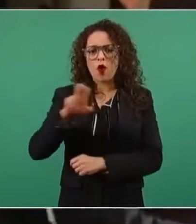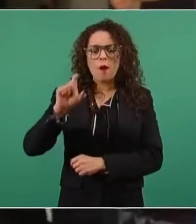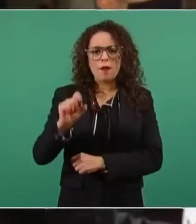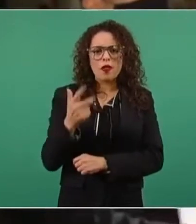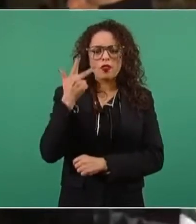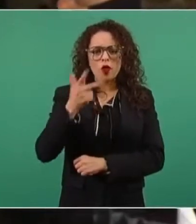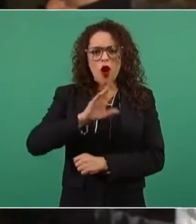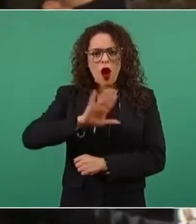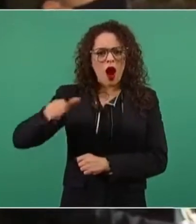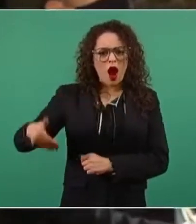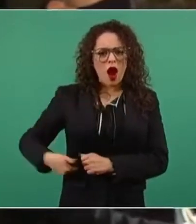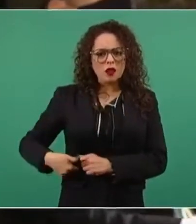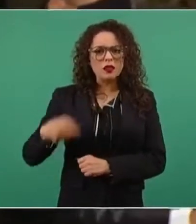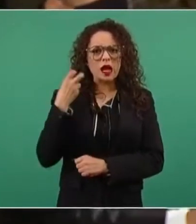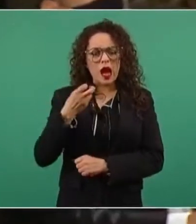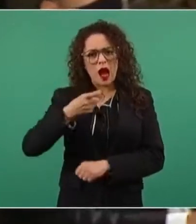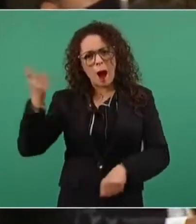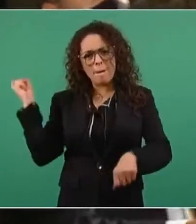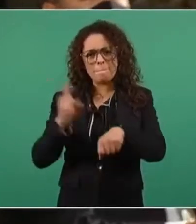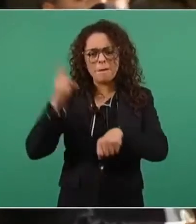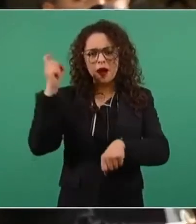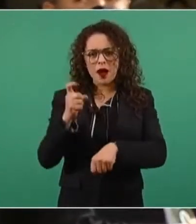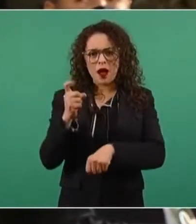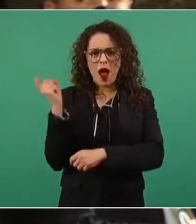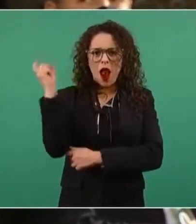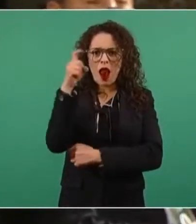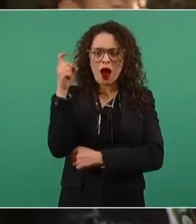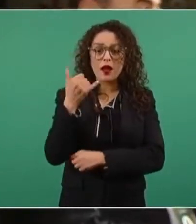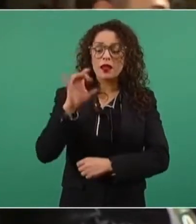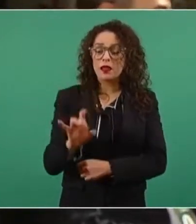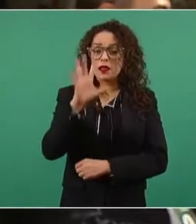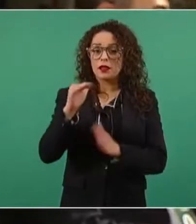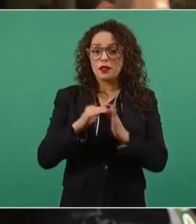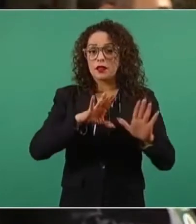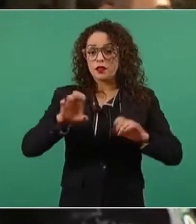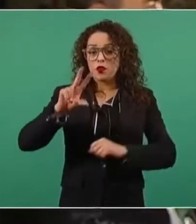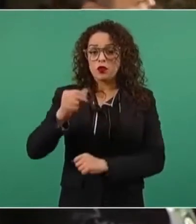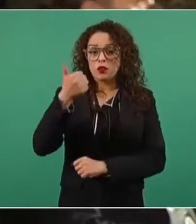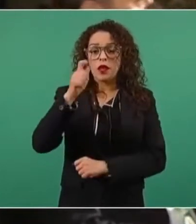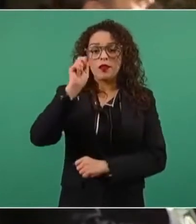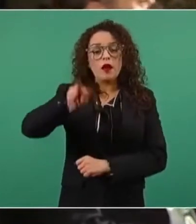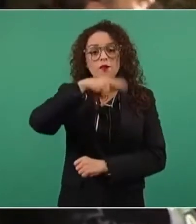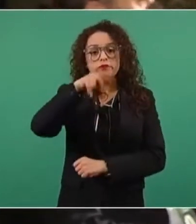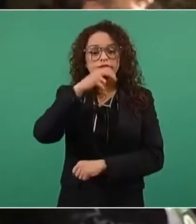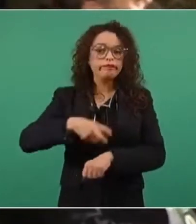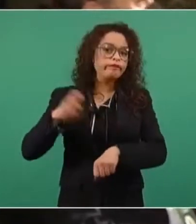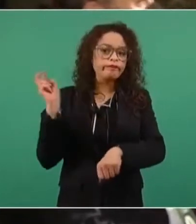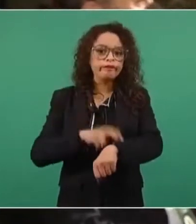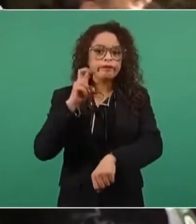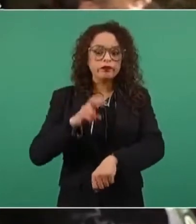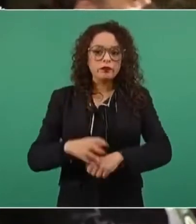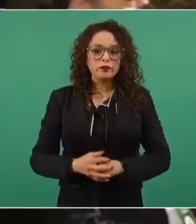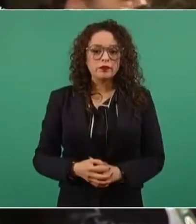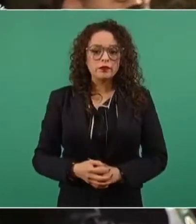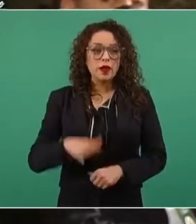accidentes por alacrán y 35 mil 586 por mordedura de serpiente, sobre